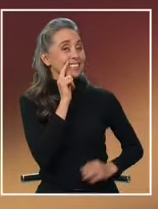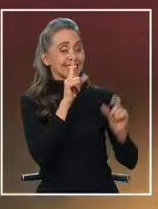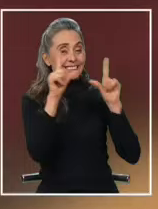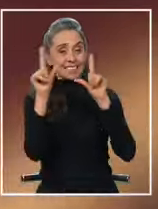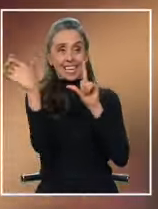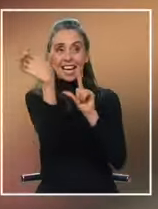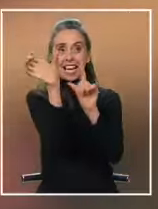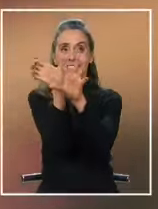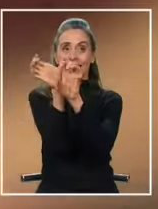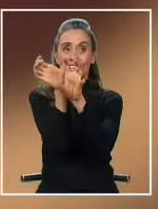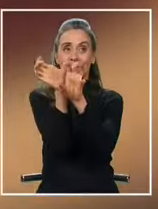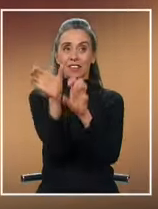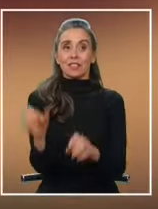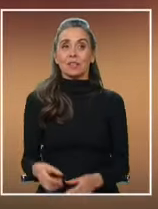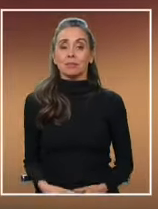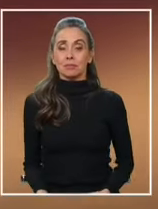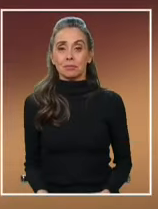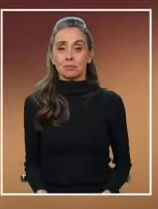la estaba grabando